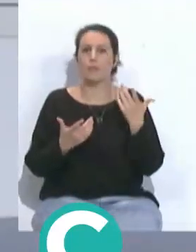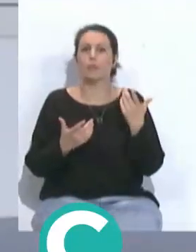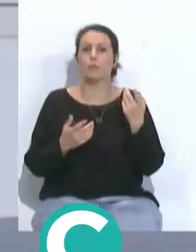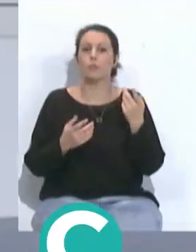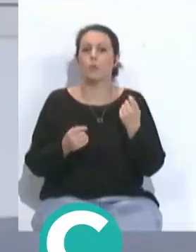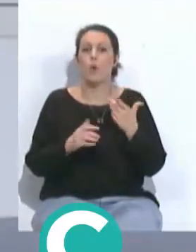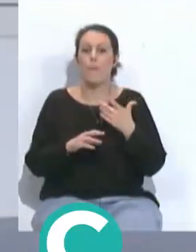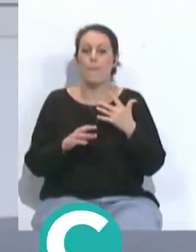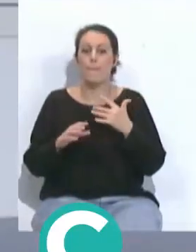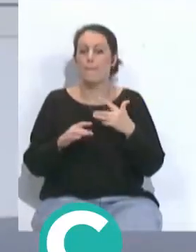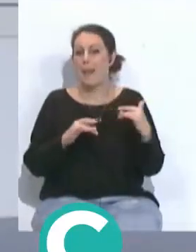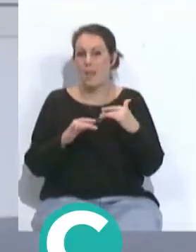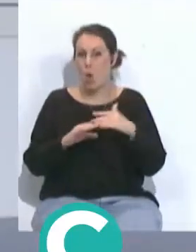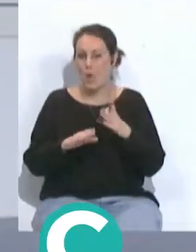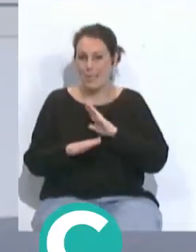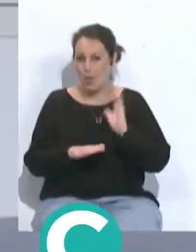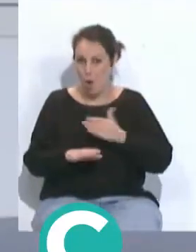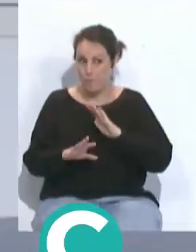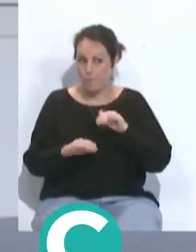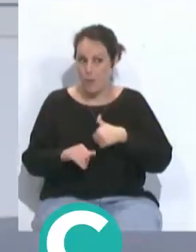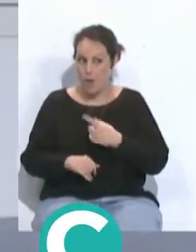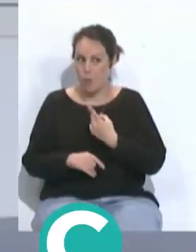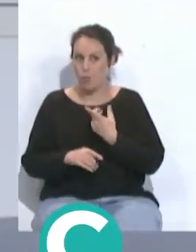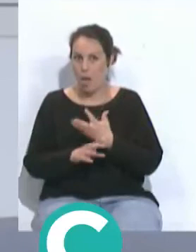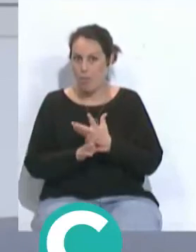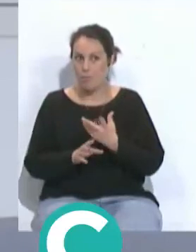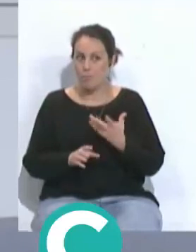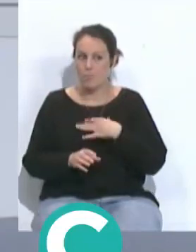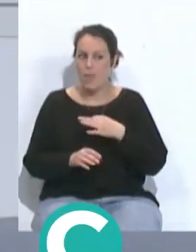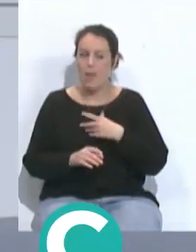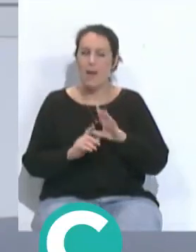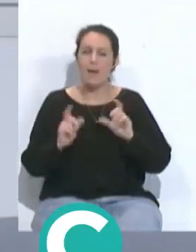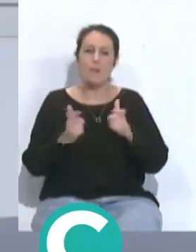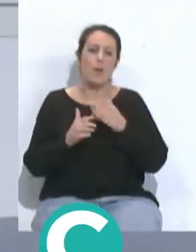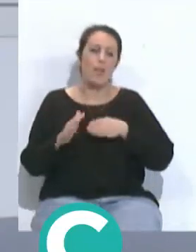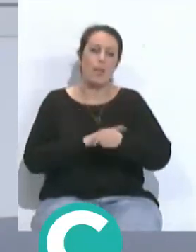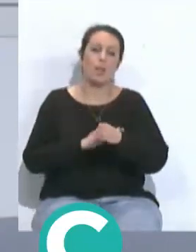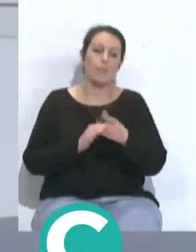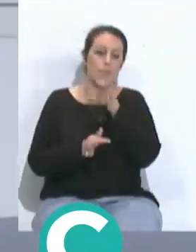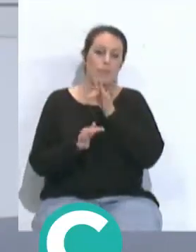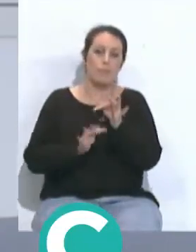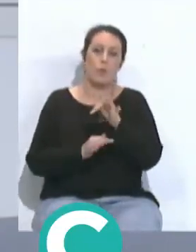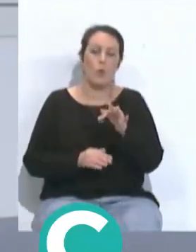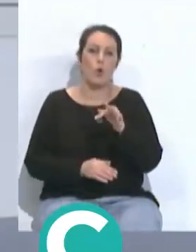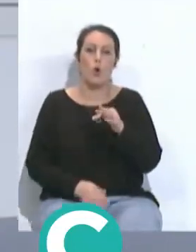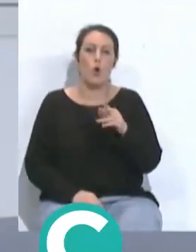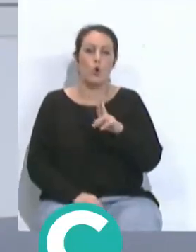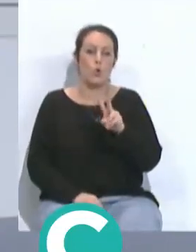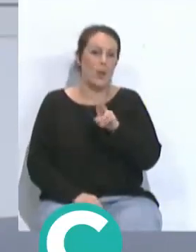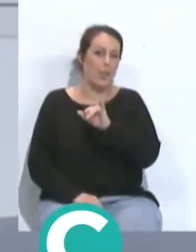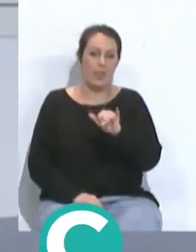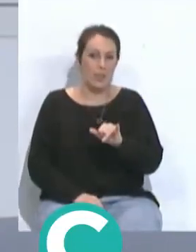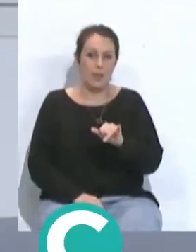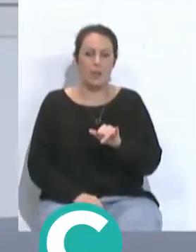en un partido de sanción con el cual podría estar en el once inicial en lugar de Víctor Ruiz y